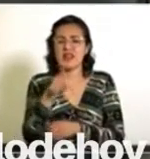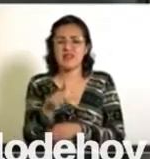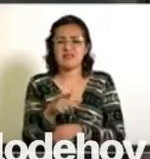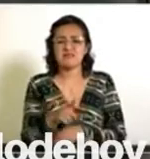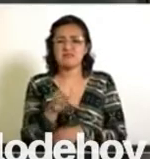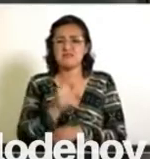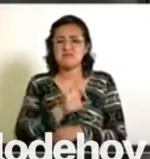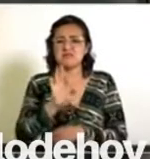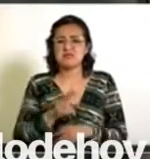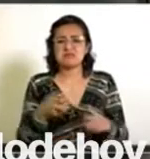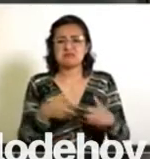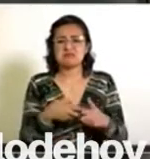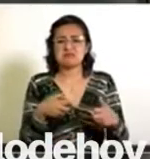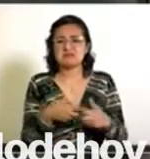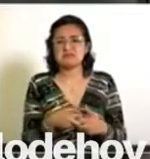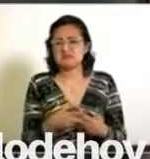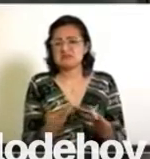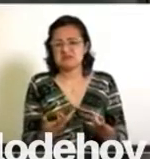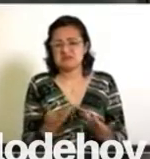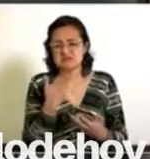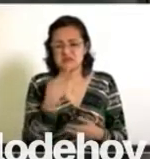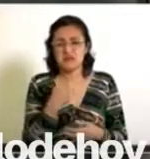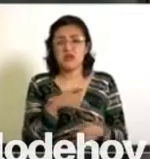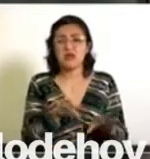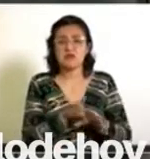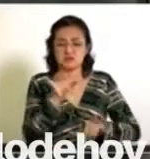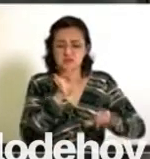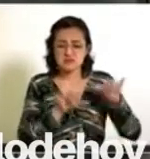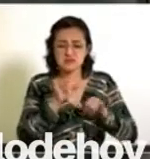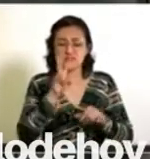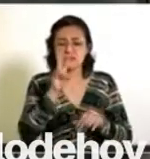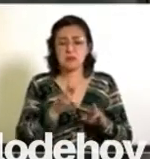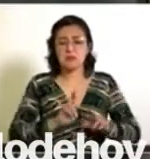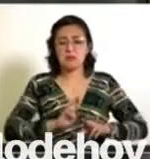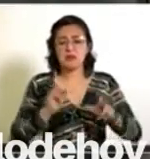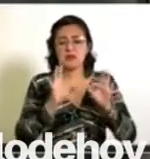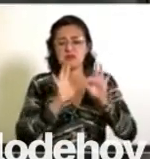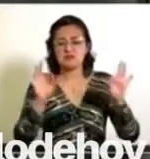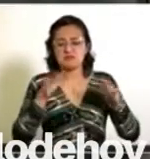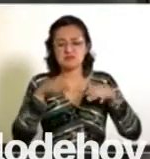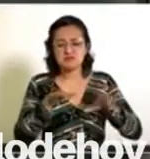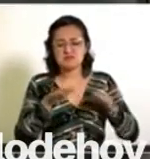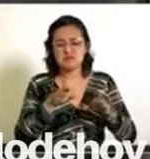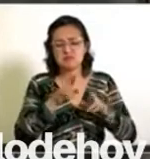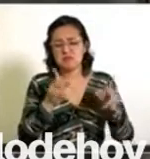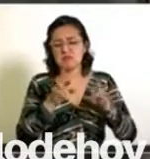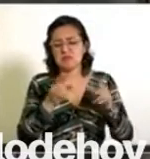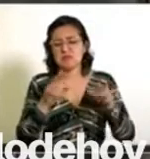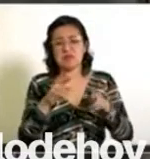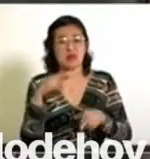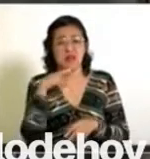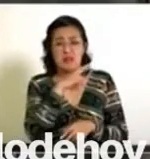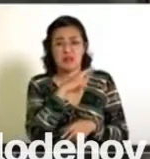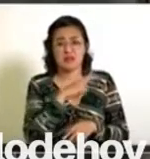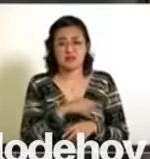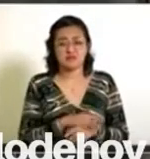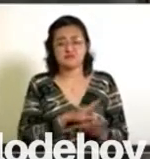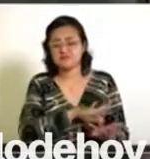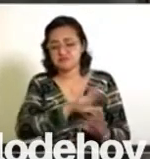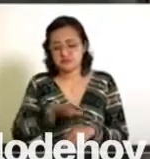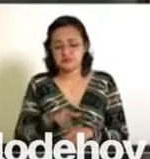% poliéster, y los laboratorios señalaron rotura de hilos de coser. El suéter,